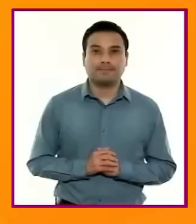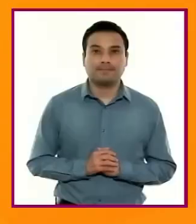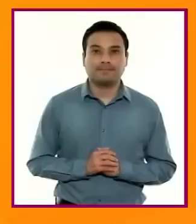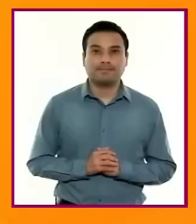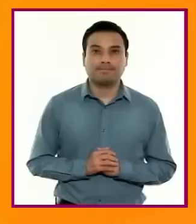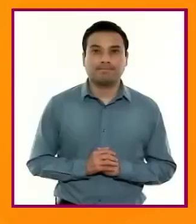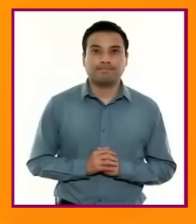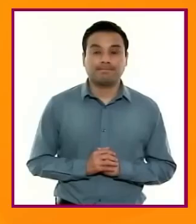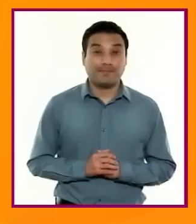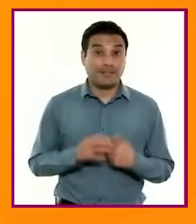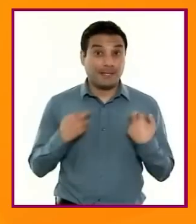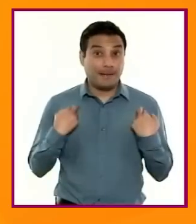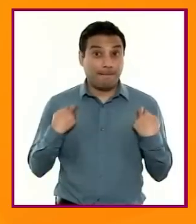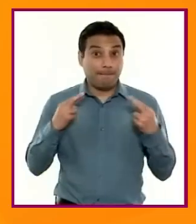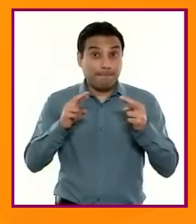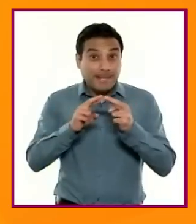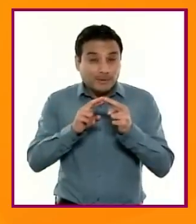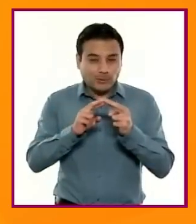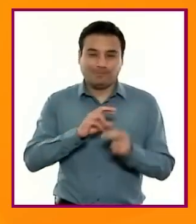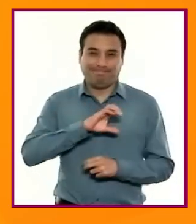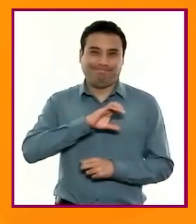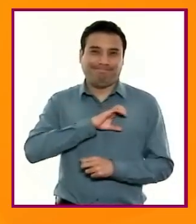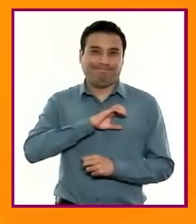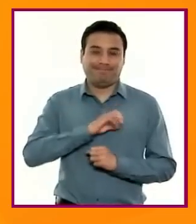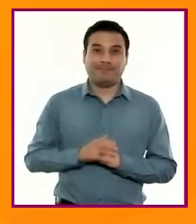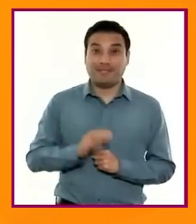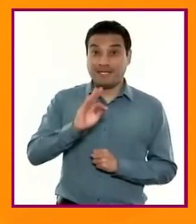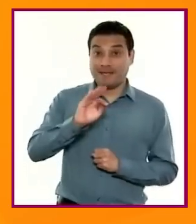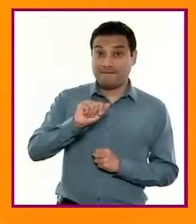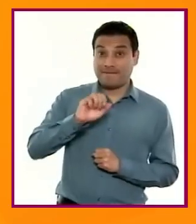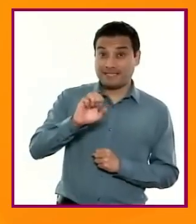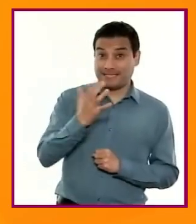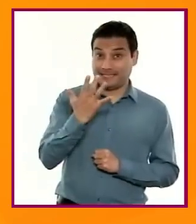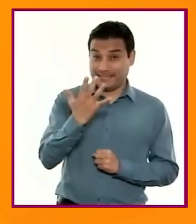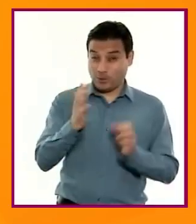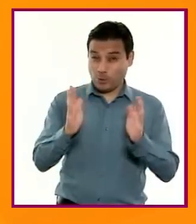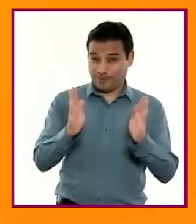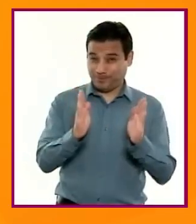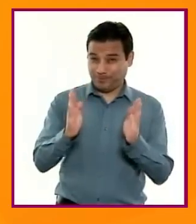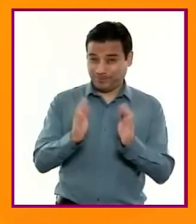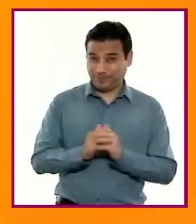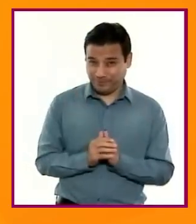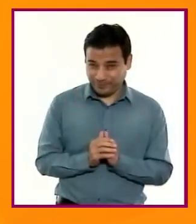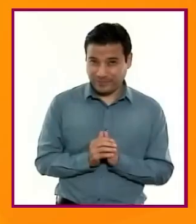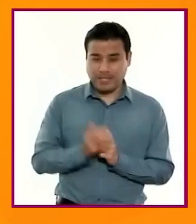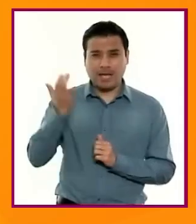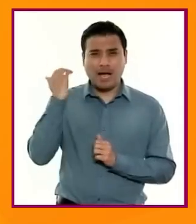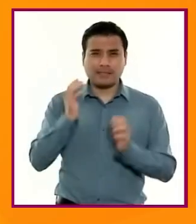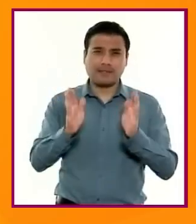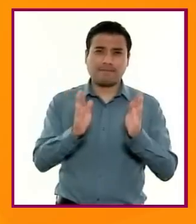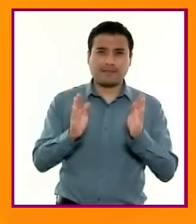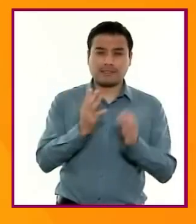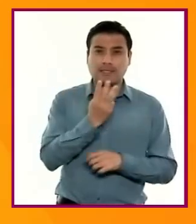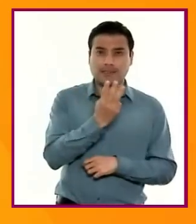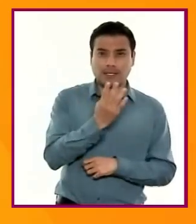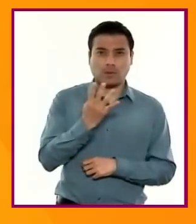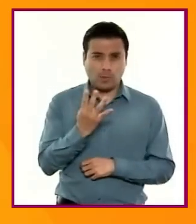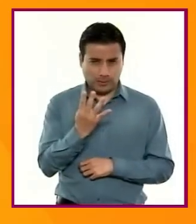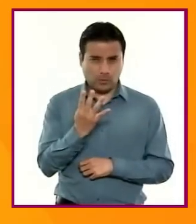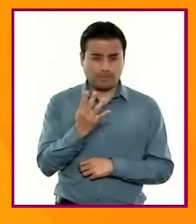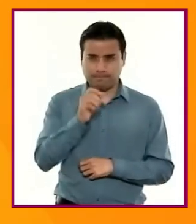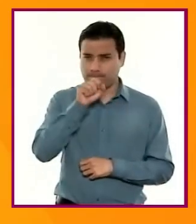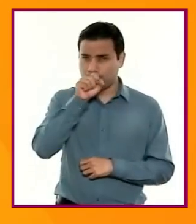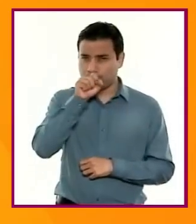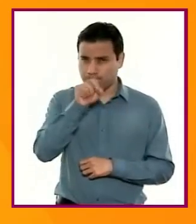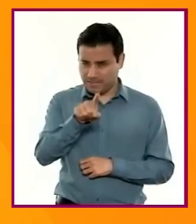Estimadas maestras y maestros, la fase 5 consolida los aprendizajes trabajados en fase 3 y 4. Se